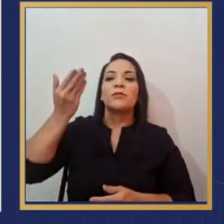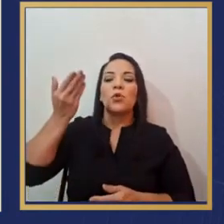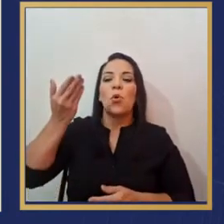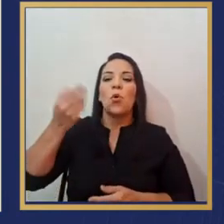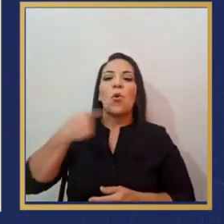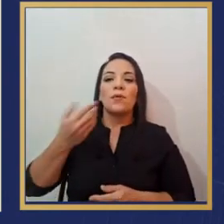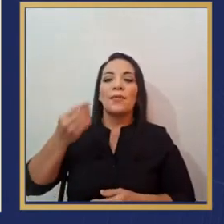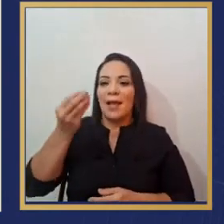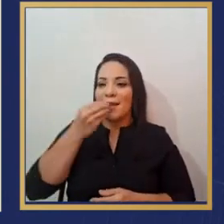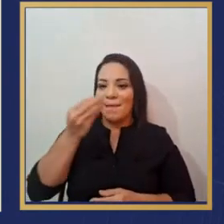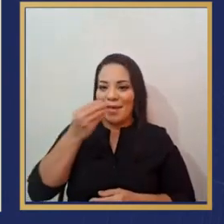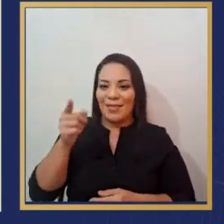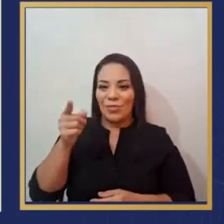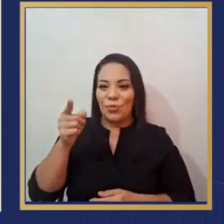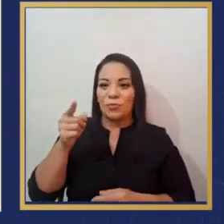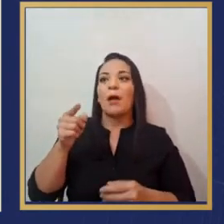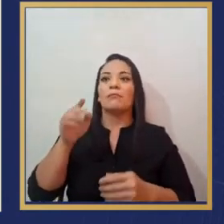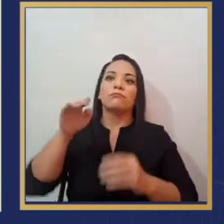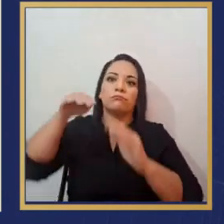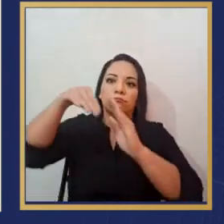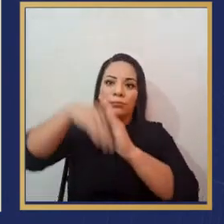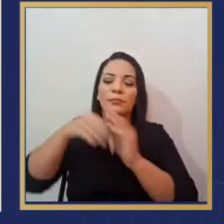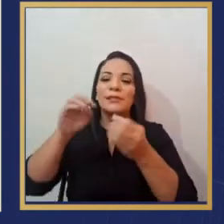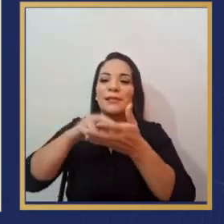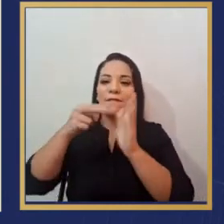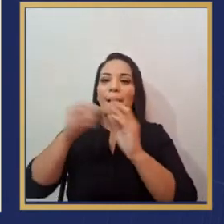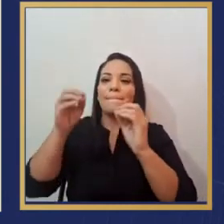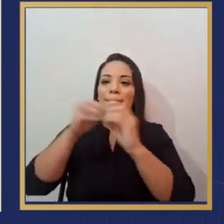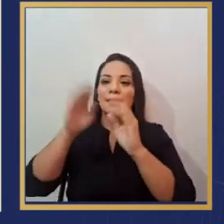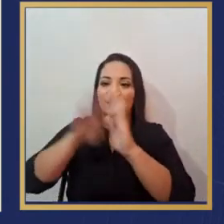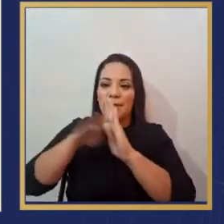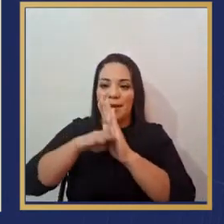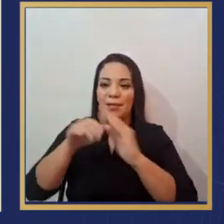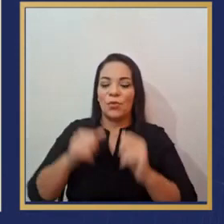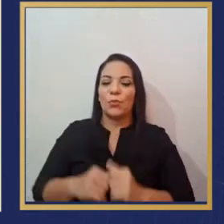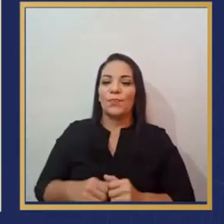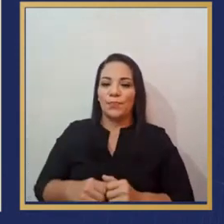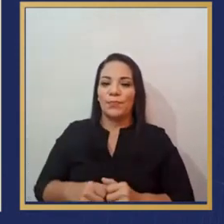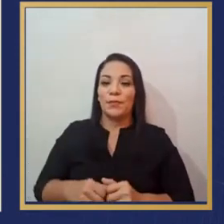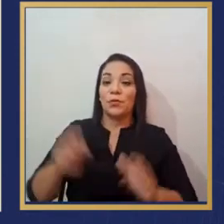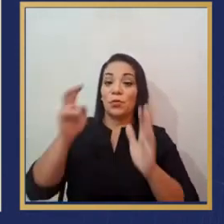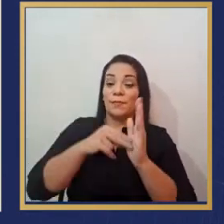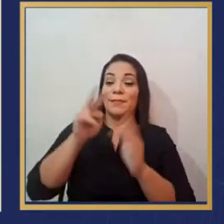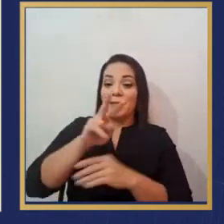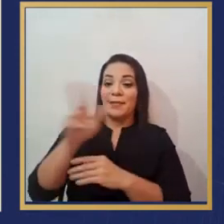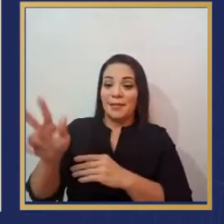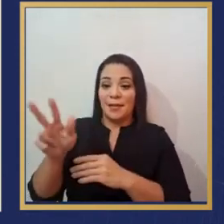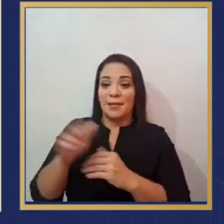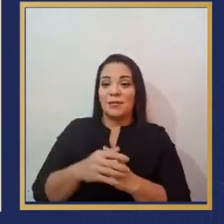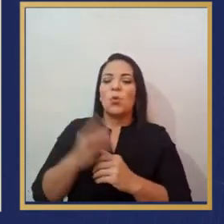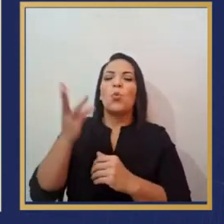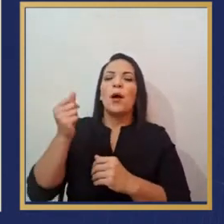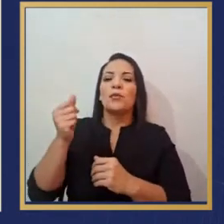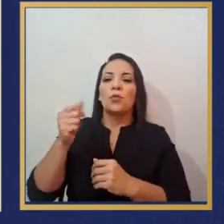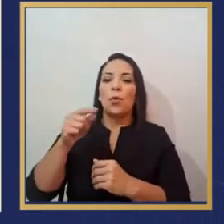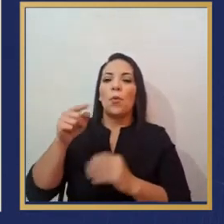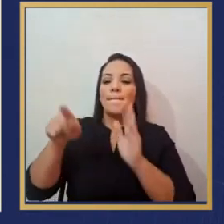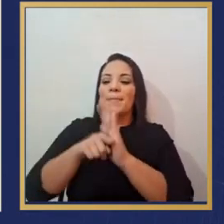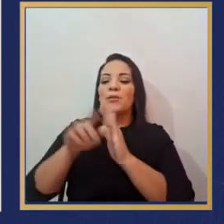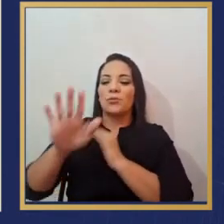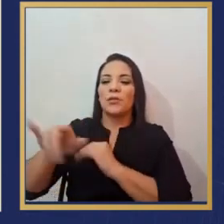Y en alimentos, la caída en los precios, a lo largo de 2023, fue de menos 5